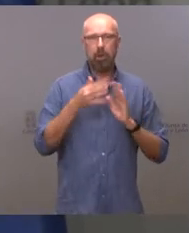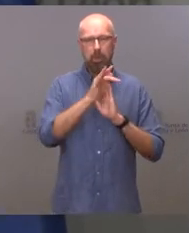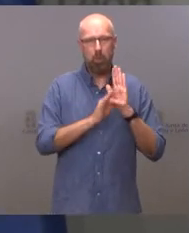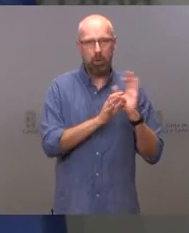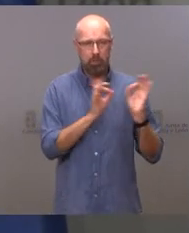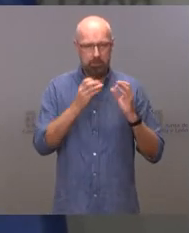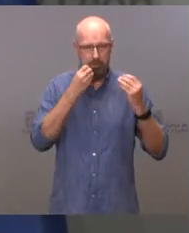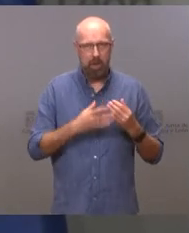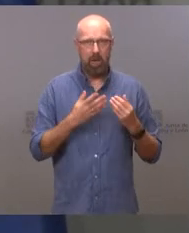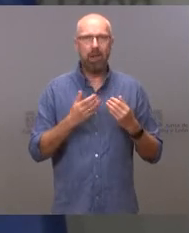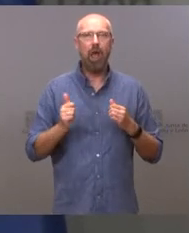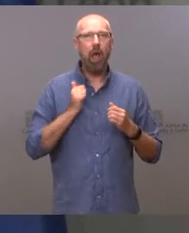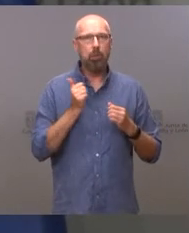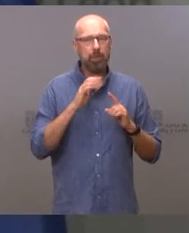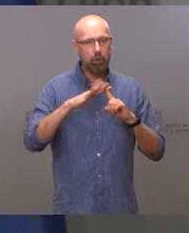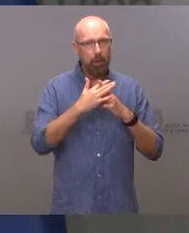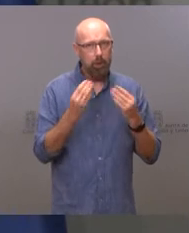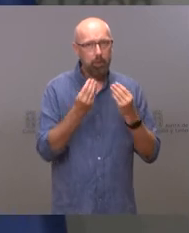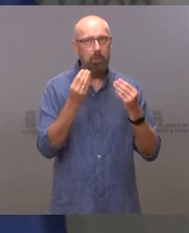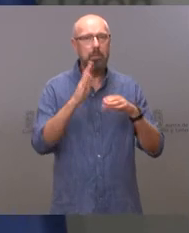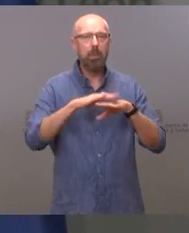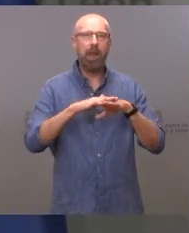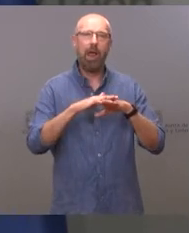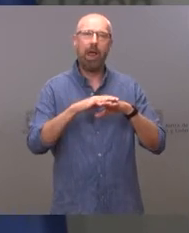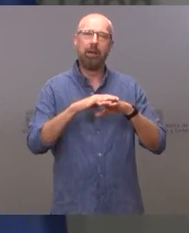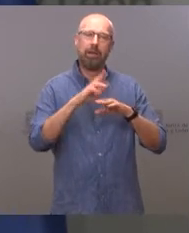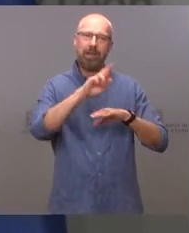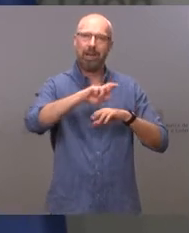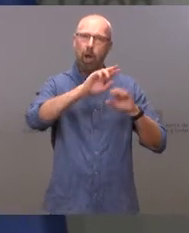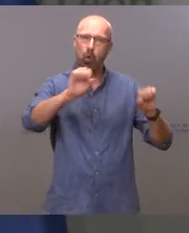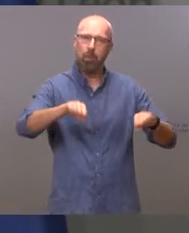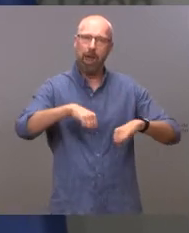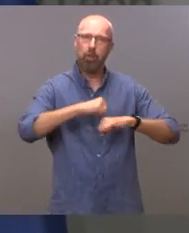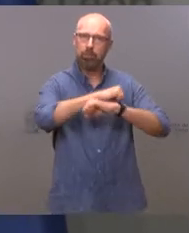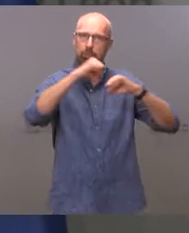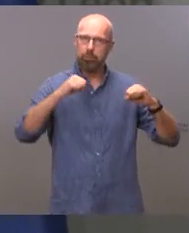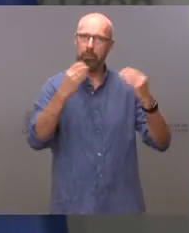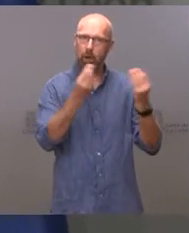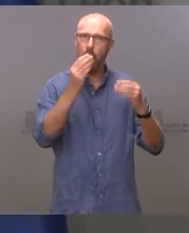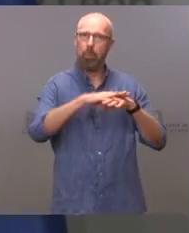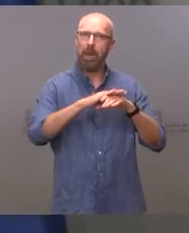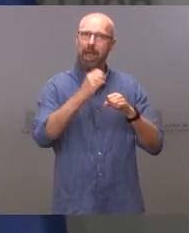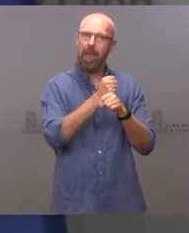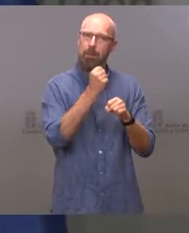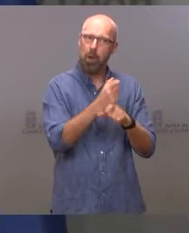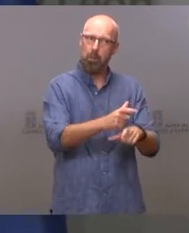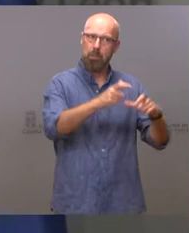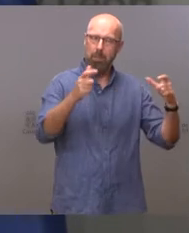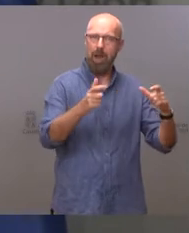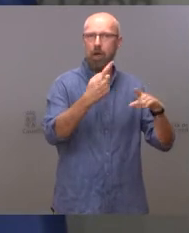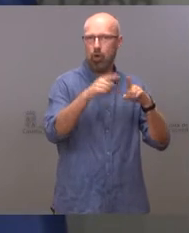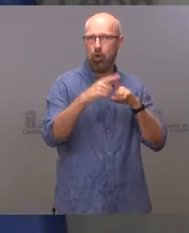inercias positivas para afianzar la recuperación y la vuelta a las cifras de empleo prepandemia